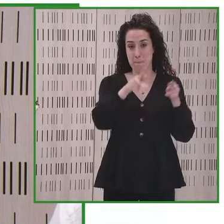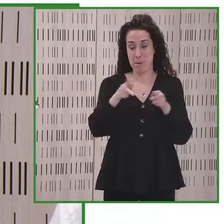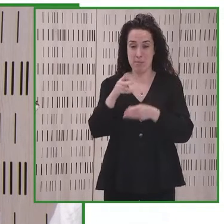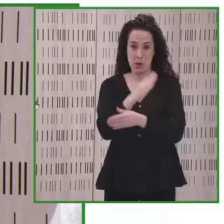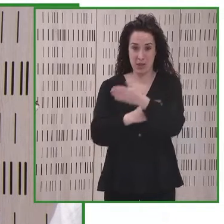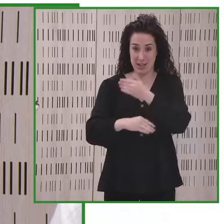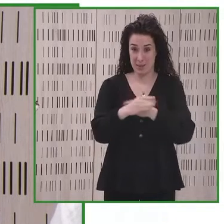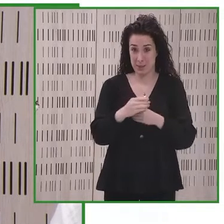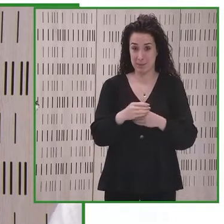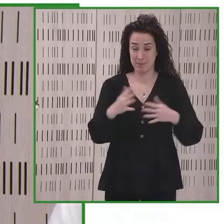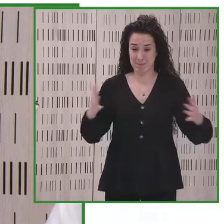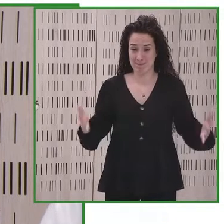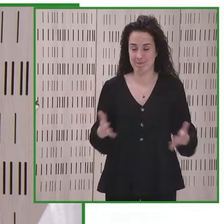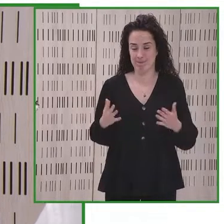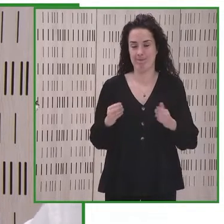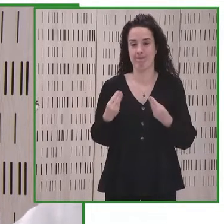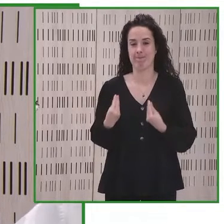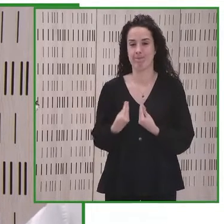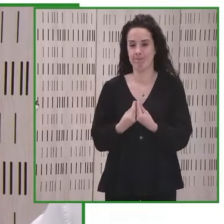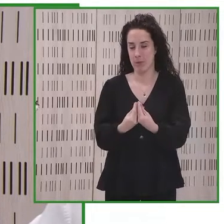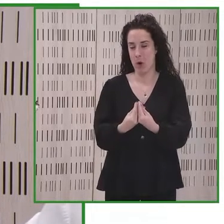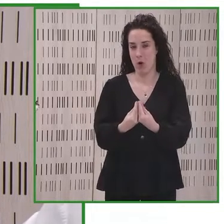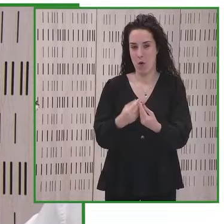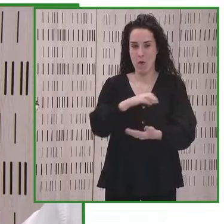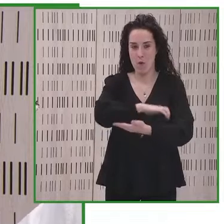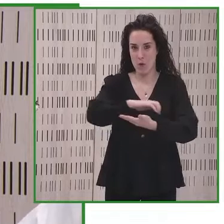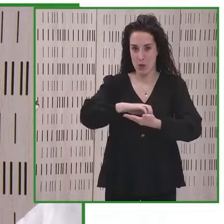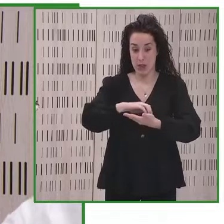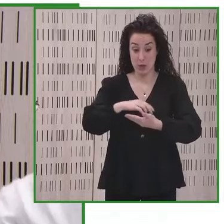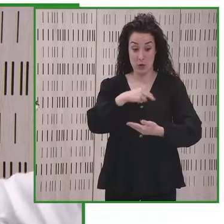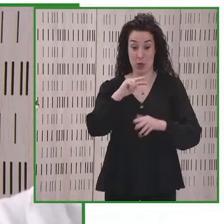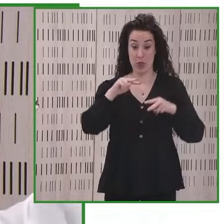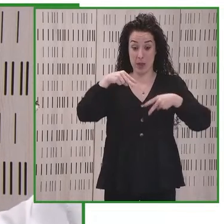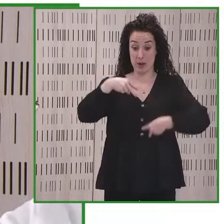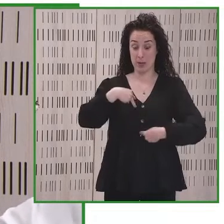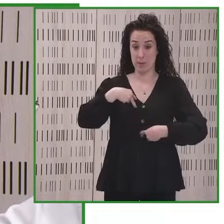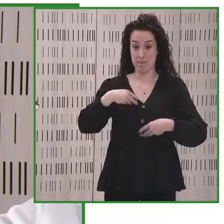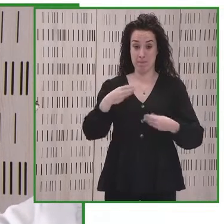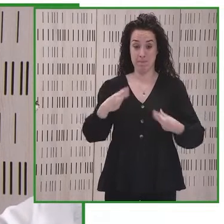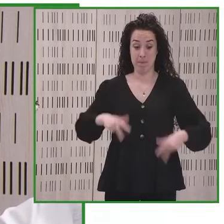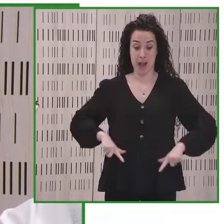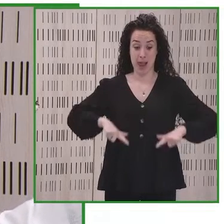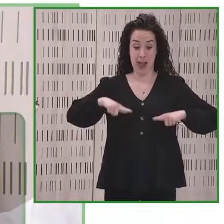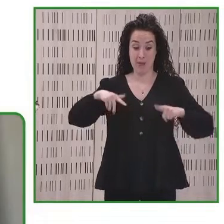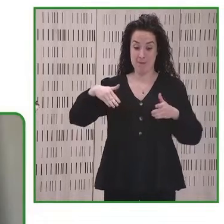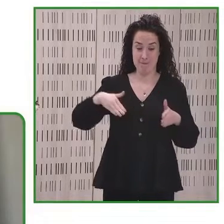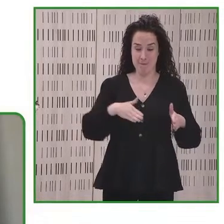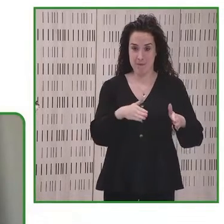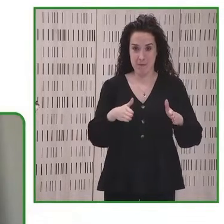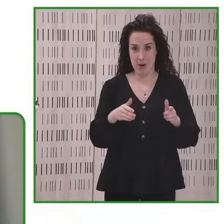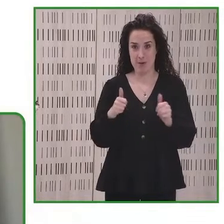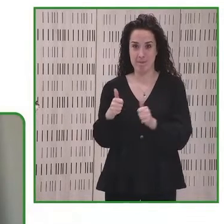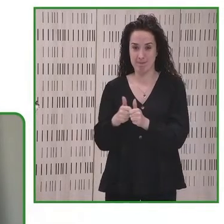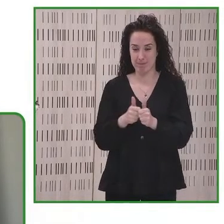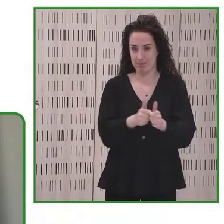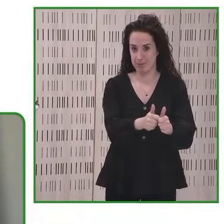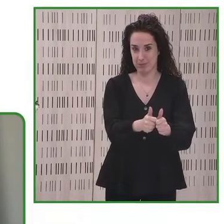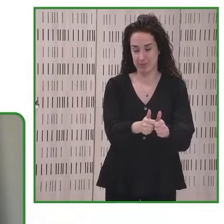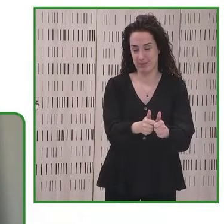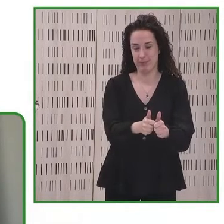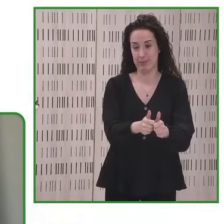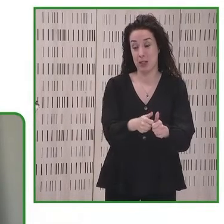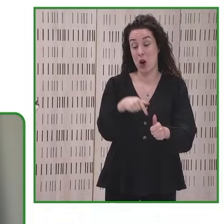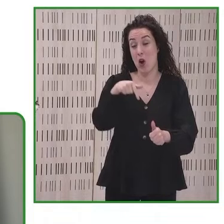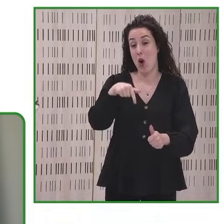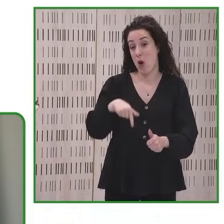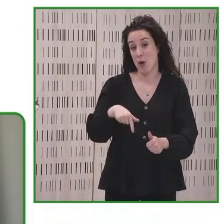acompañado cada paso de la fundación descubrame en el camino a medida que se ha ido desarrollando y desafortunadamente Catarina no puede estar